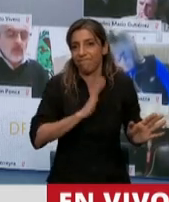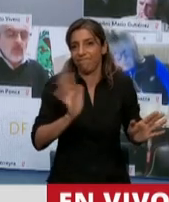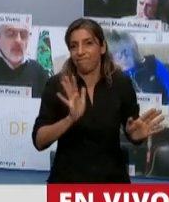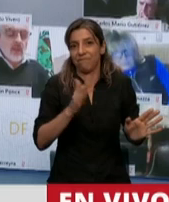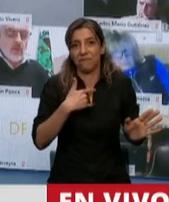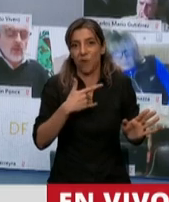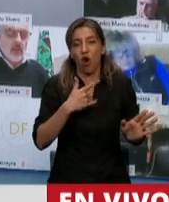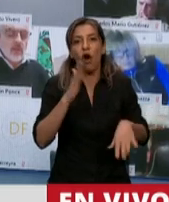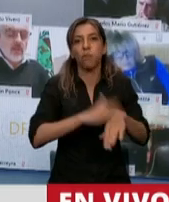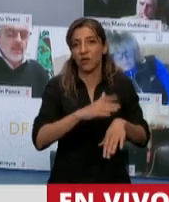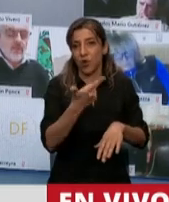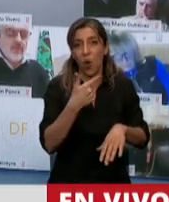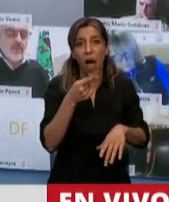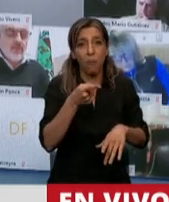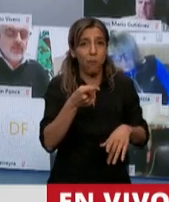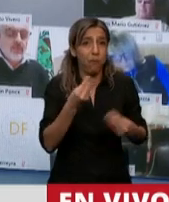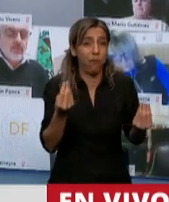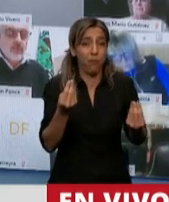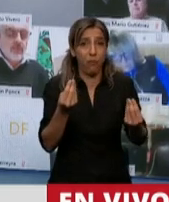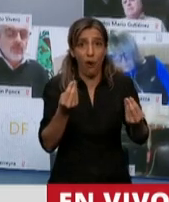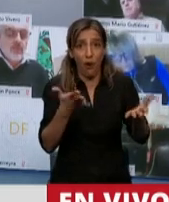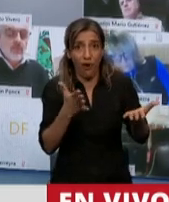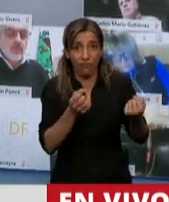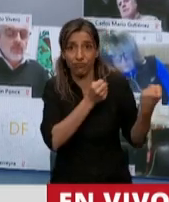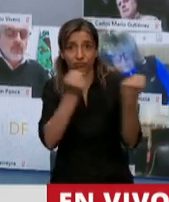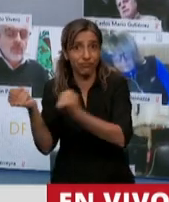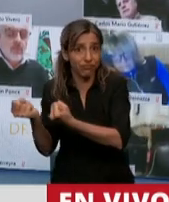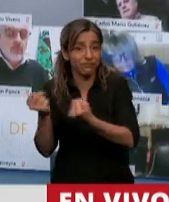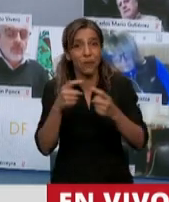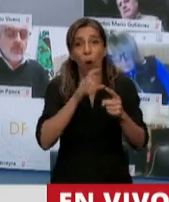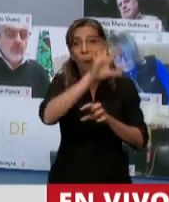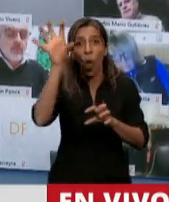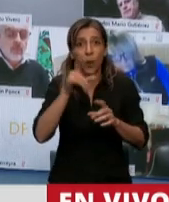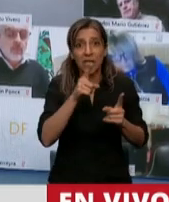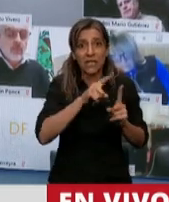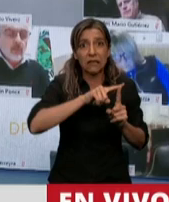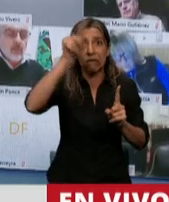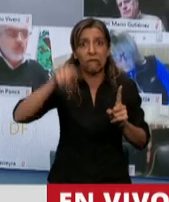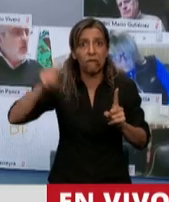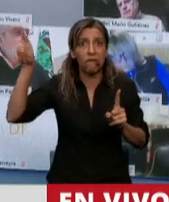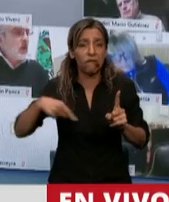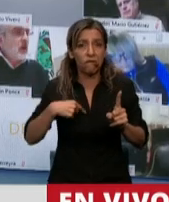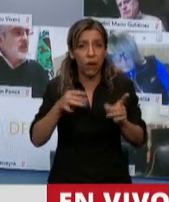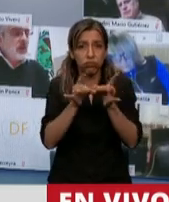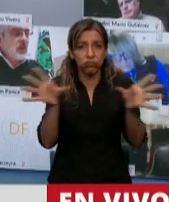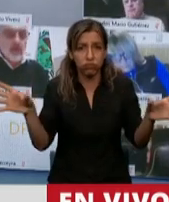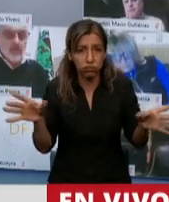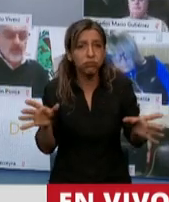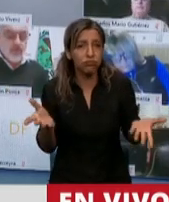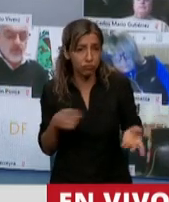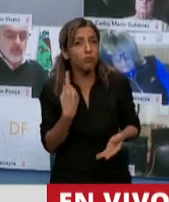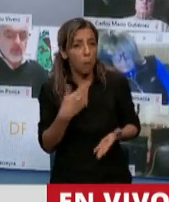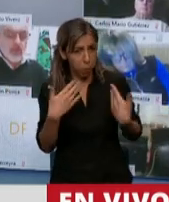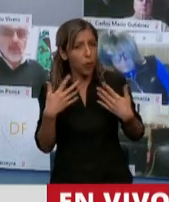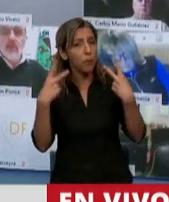de un lugar con altísima circulación de virus y trasladarlo a otras provincias. Nosotros tenemos inmunidad para transitar, es